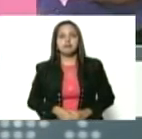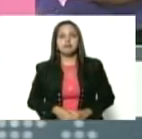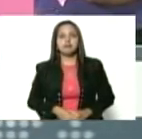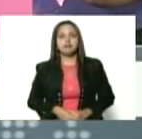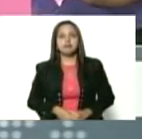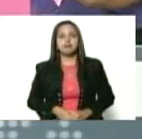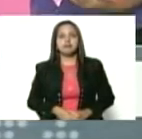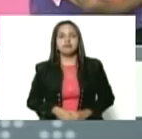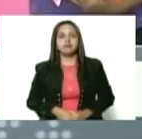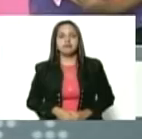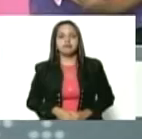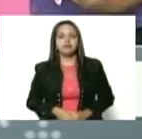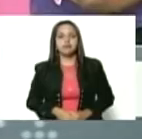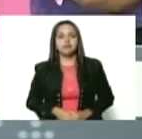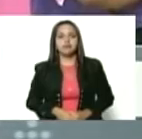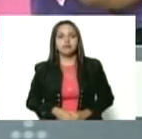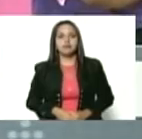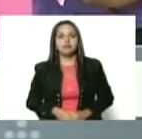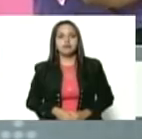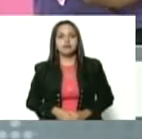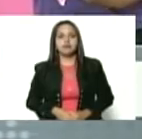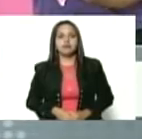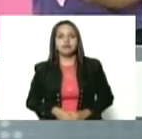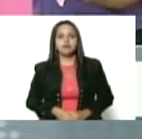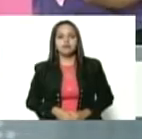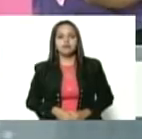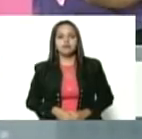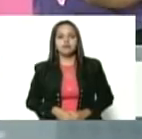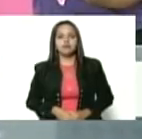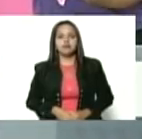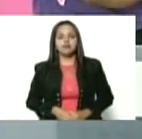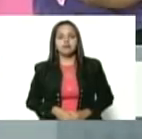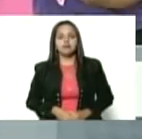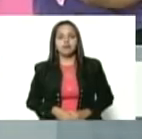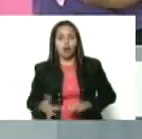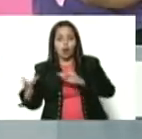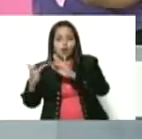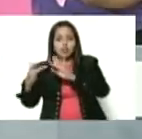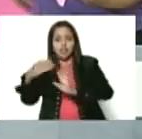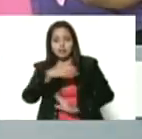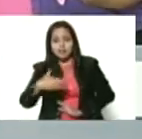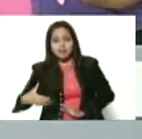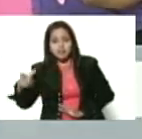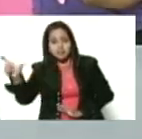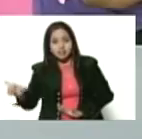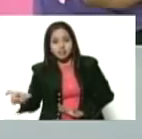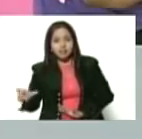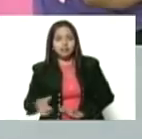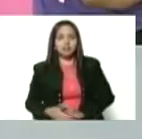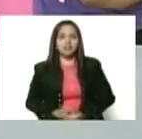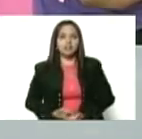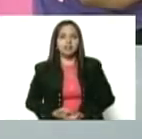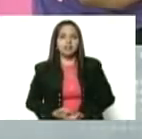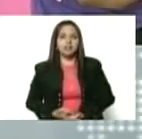Tenemos a... Adelante, presidente. De la no violencia,